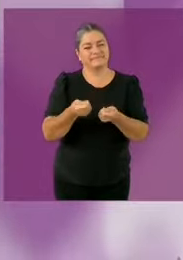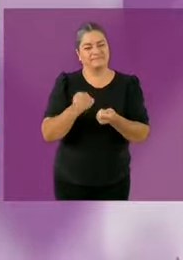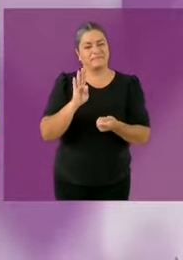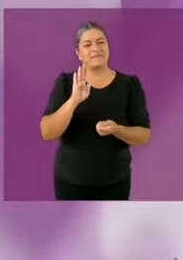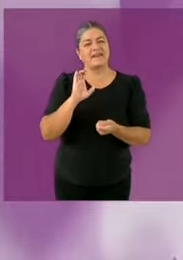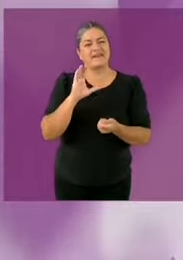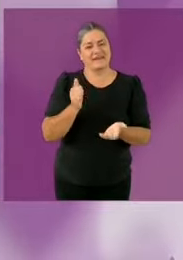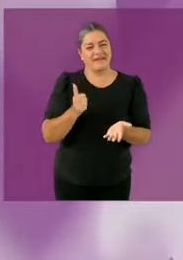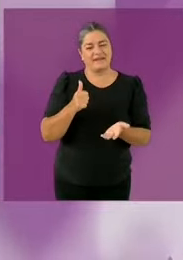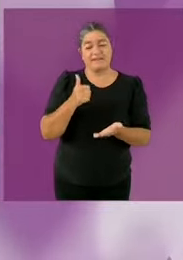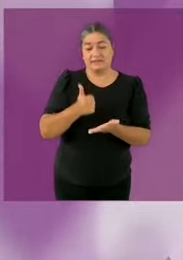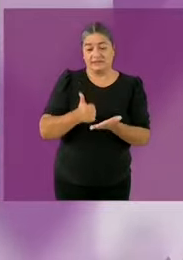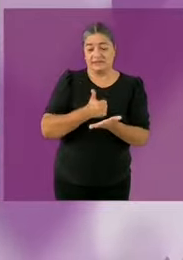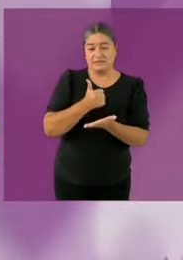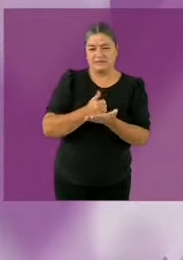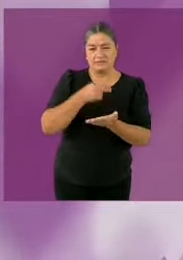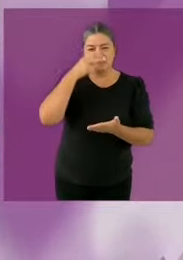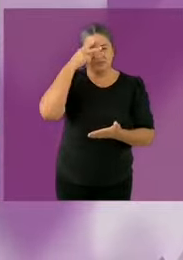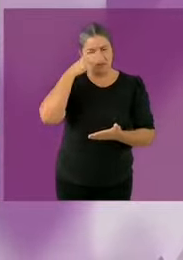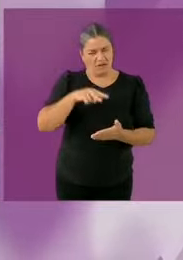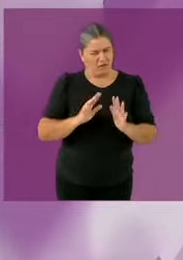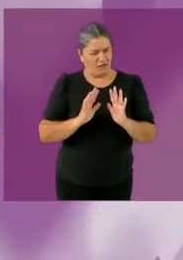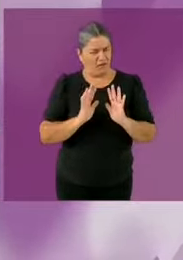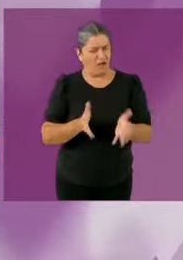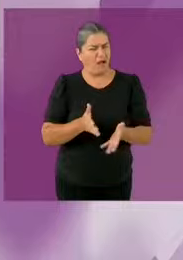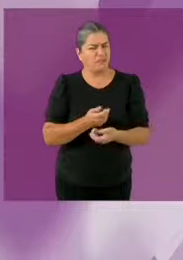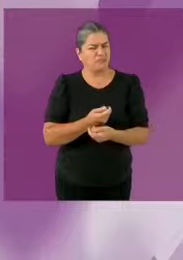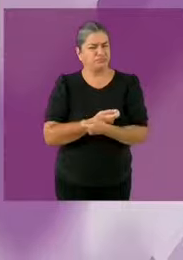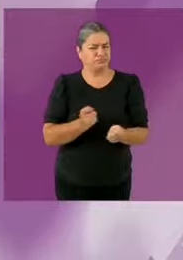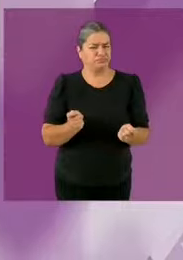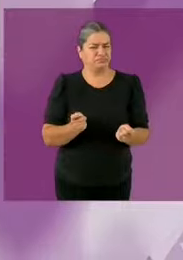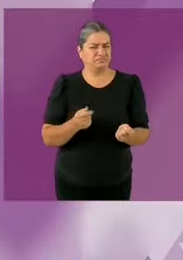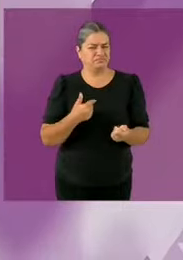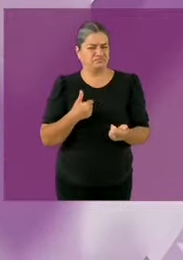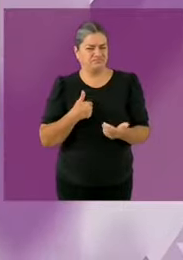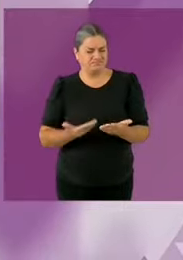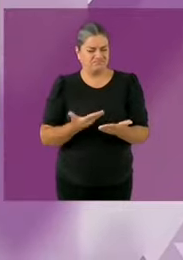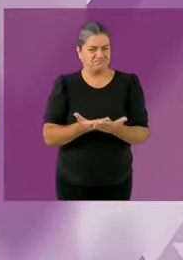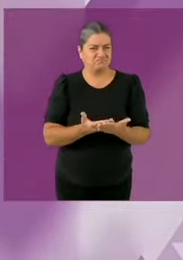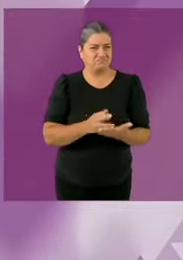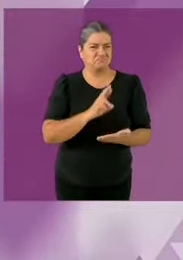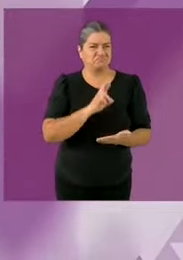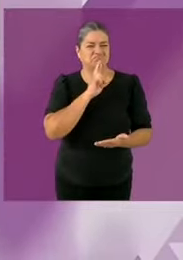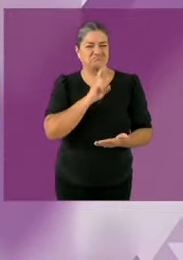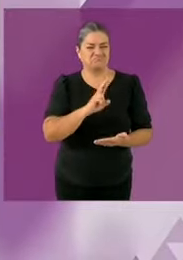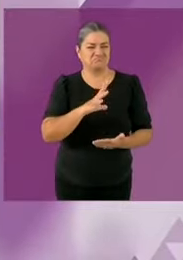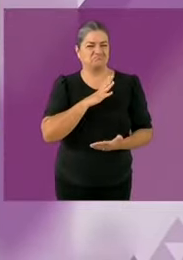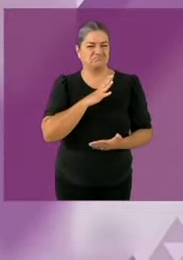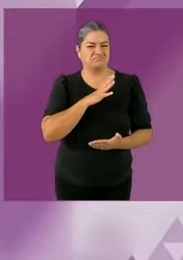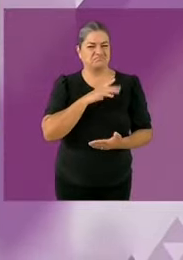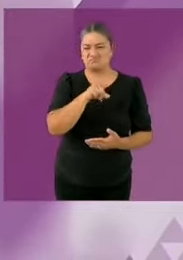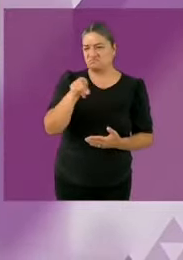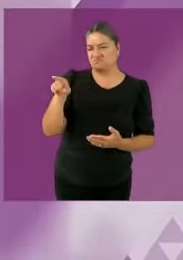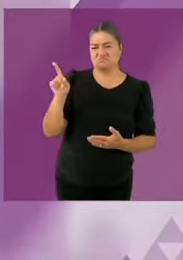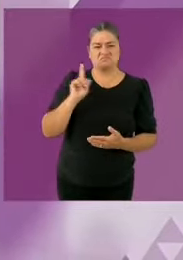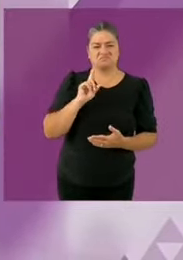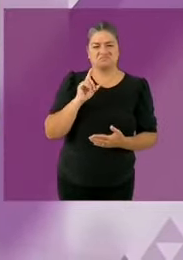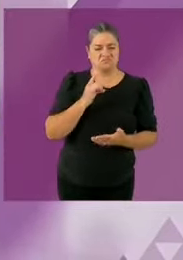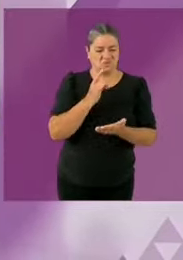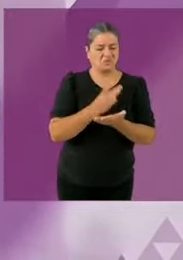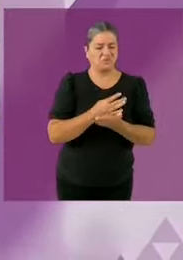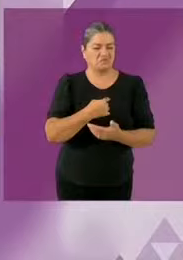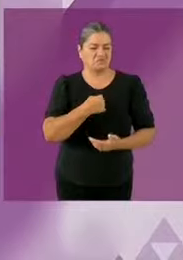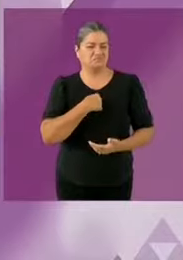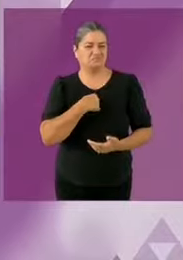resultados de los tres que estamos aquí y lo vamos a hacer a nivel nacional Candidata Xochitl Galvez pidió la palabra Hace rato